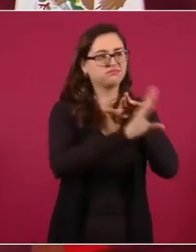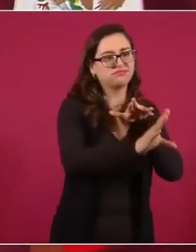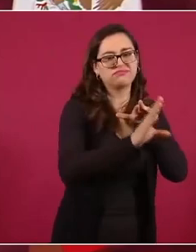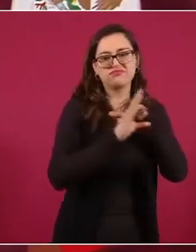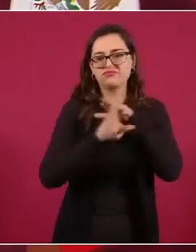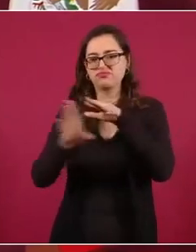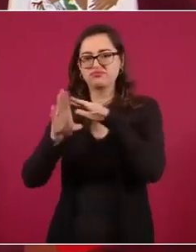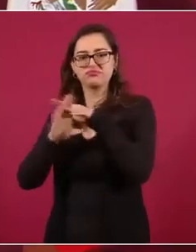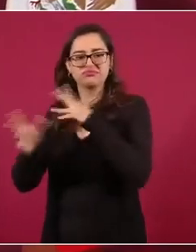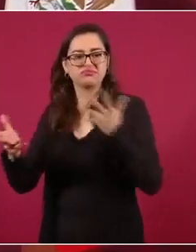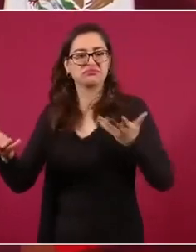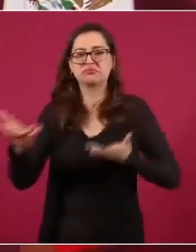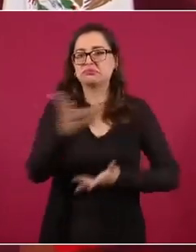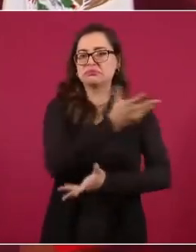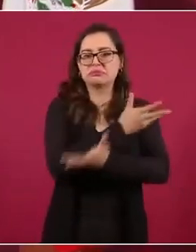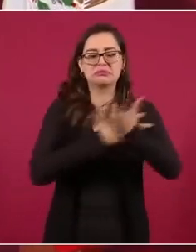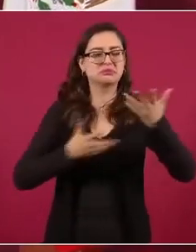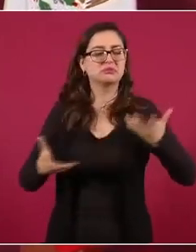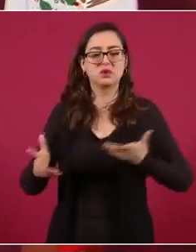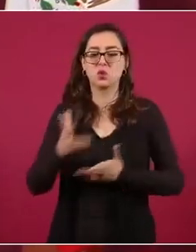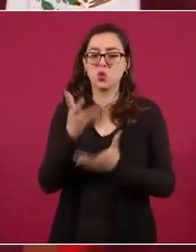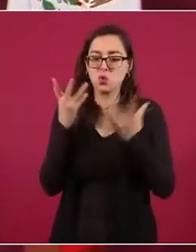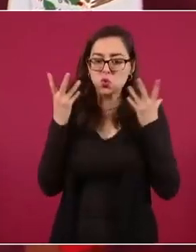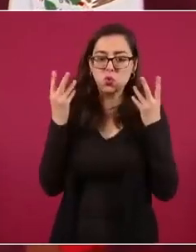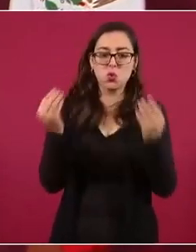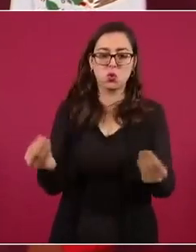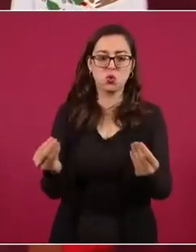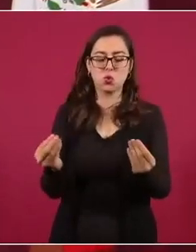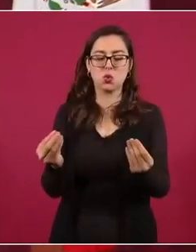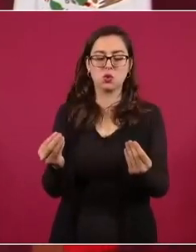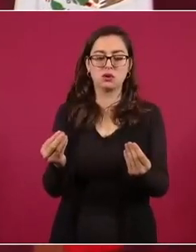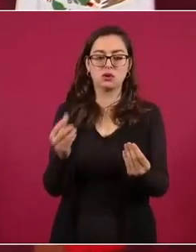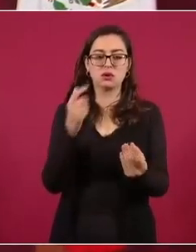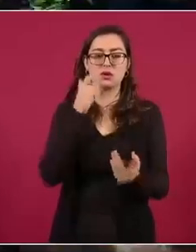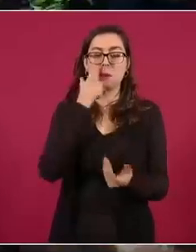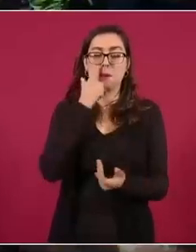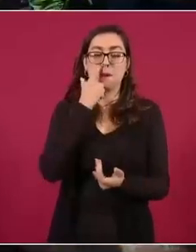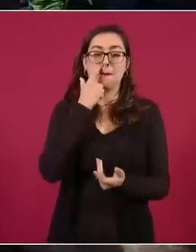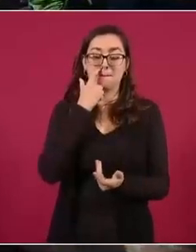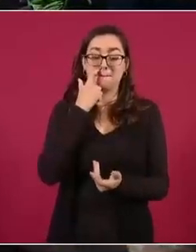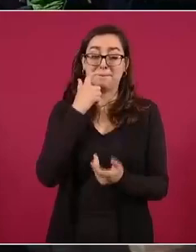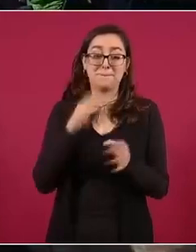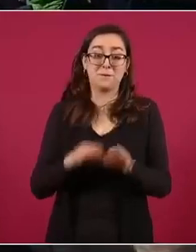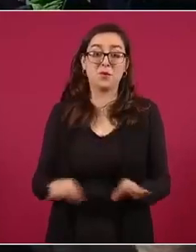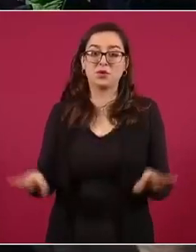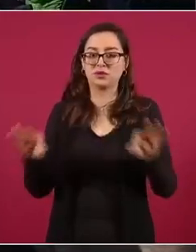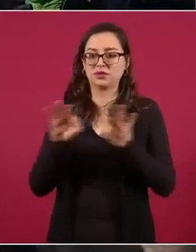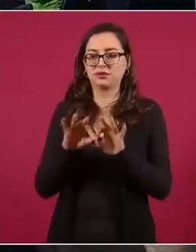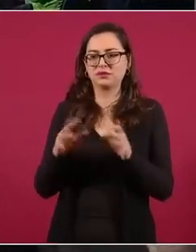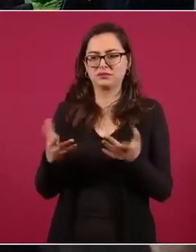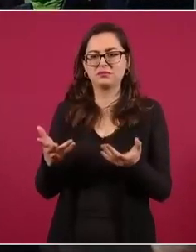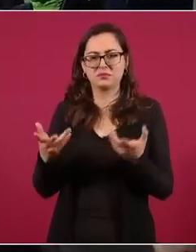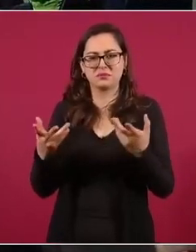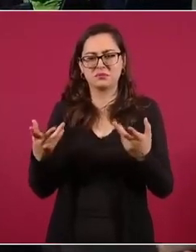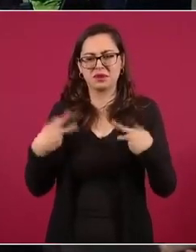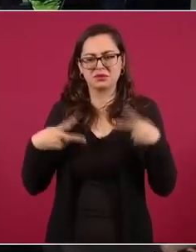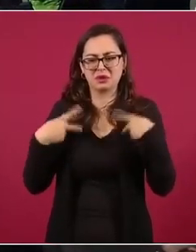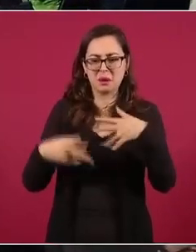y hay que trabajar para atender las causas,